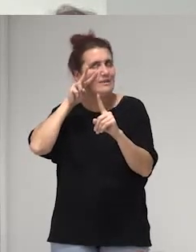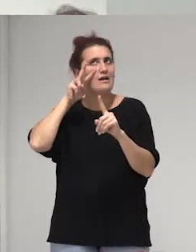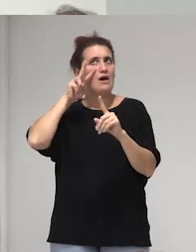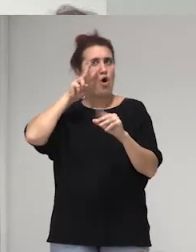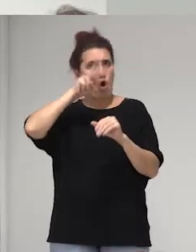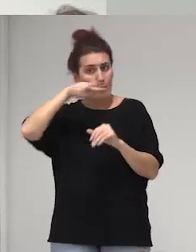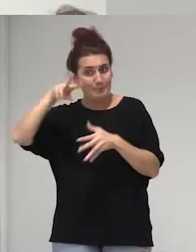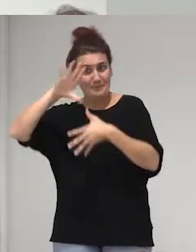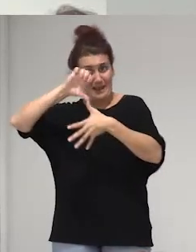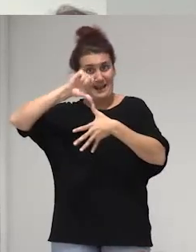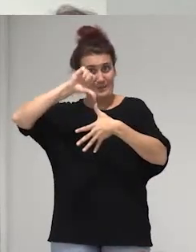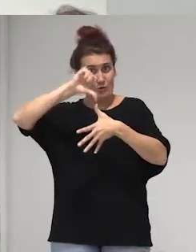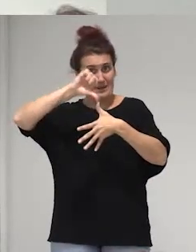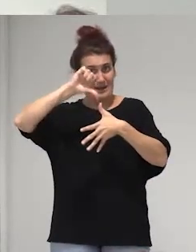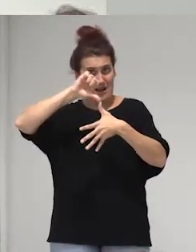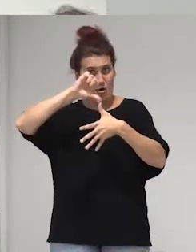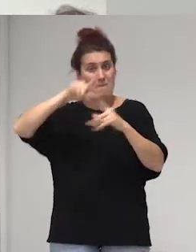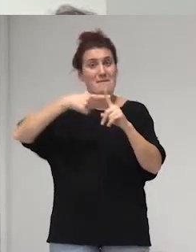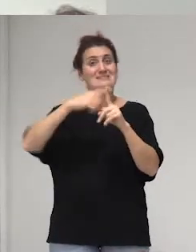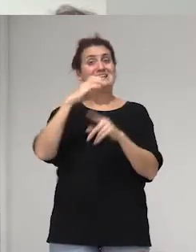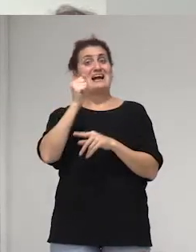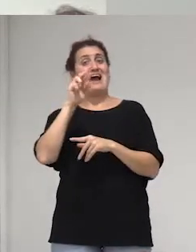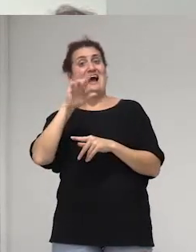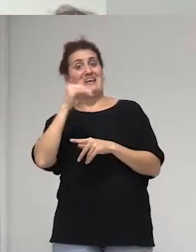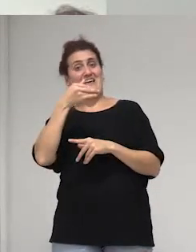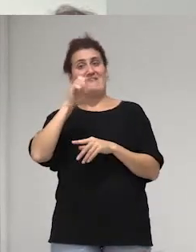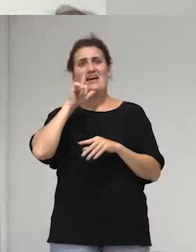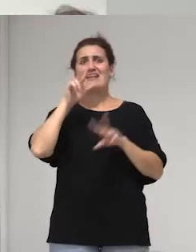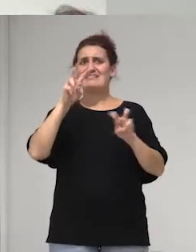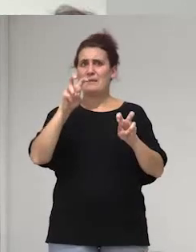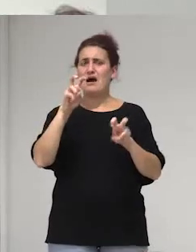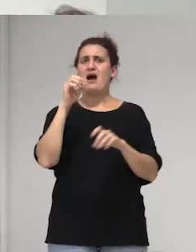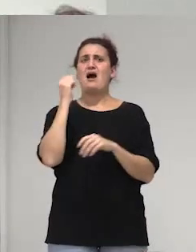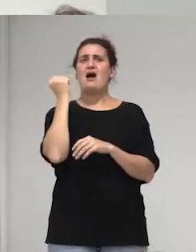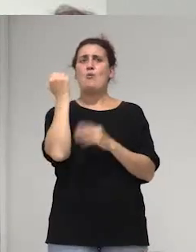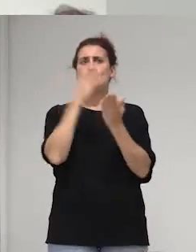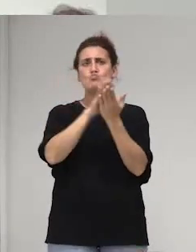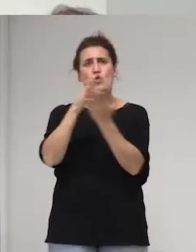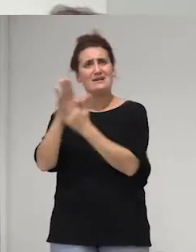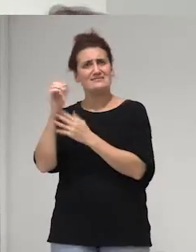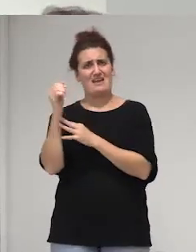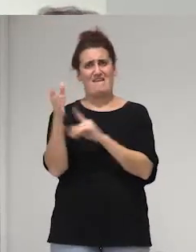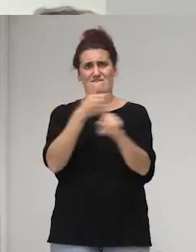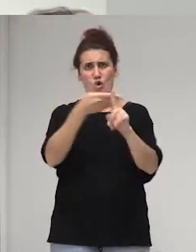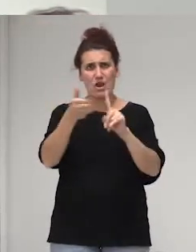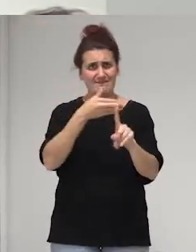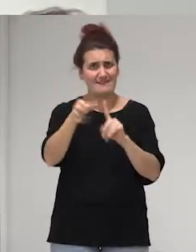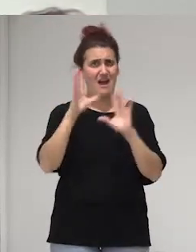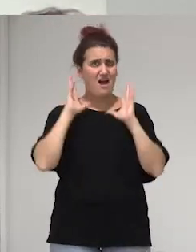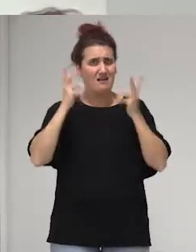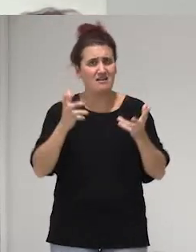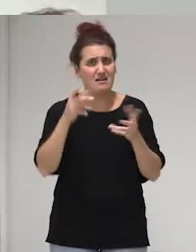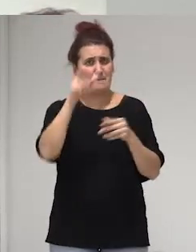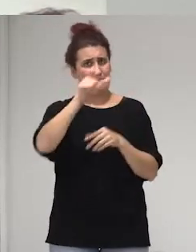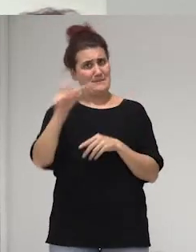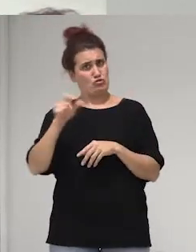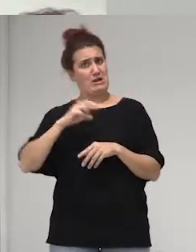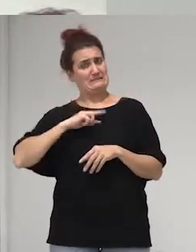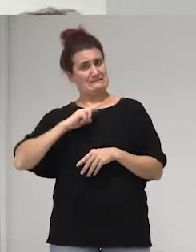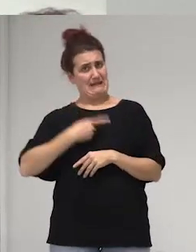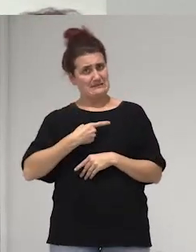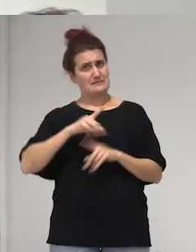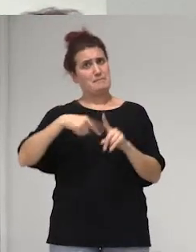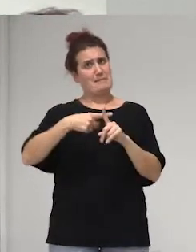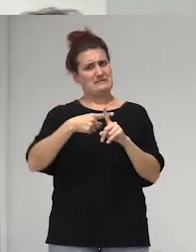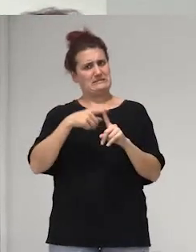latinoamericano y del caribe para de muertes violentas de personas trans y de la situación de los derechos humanos hemos